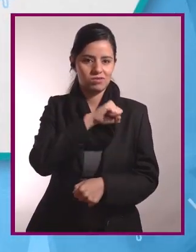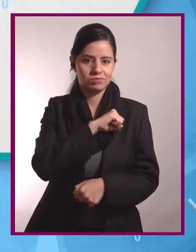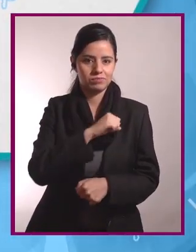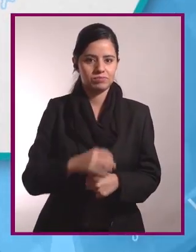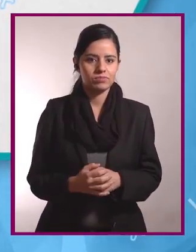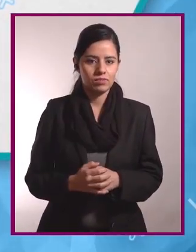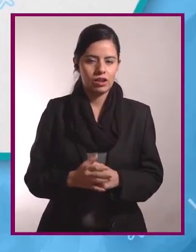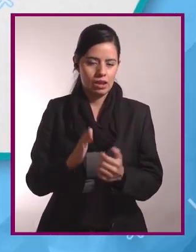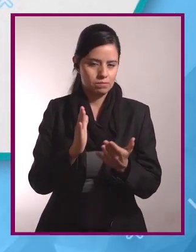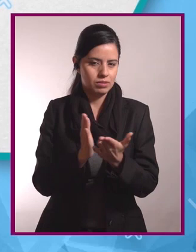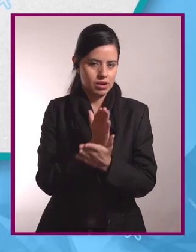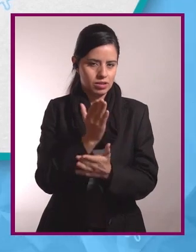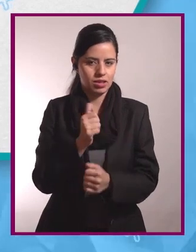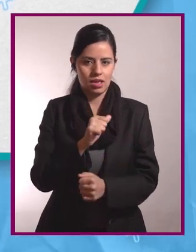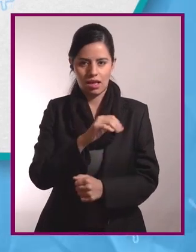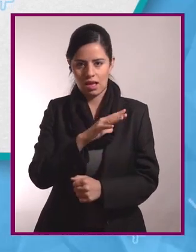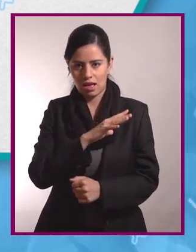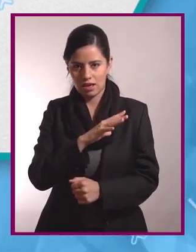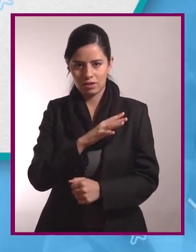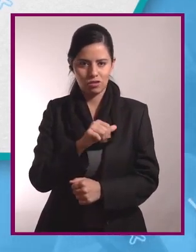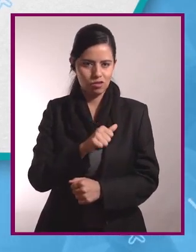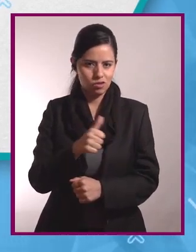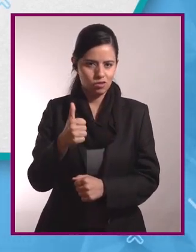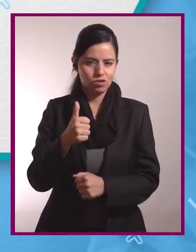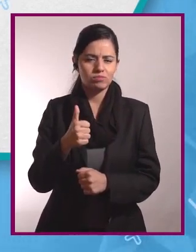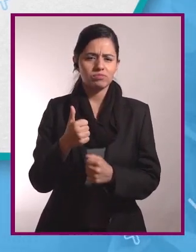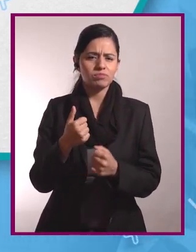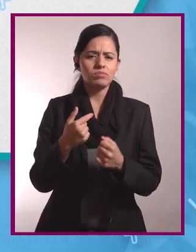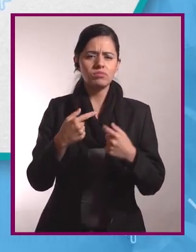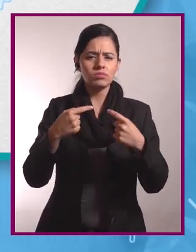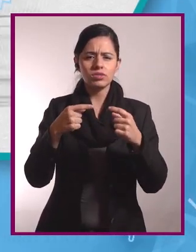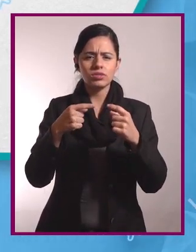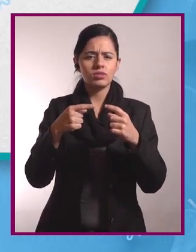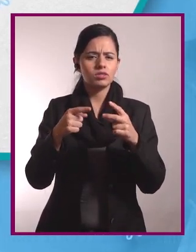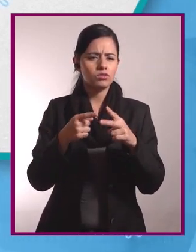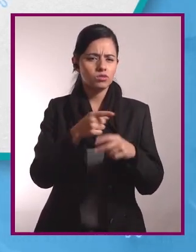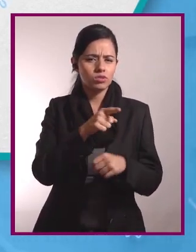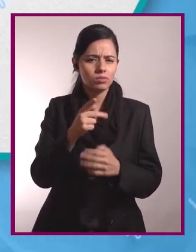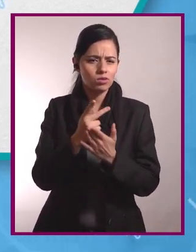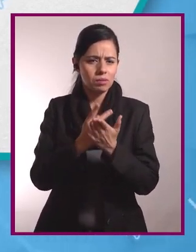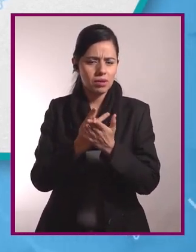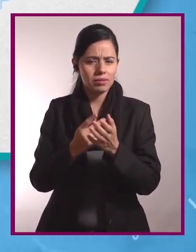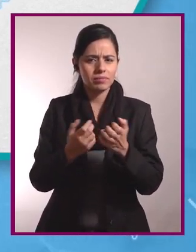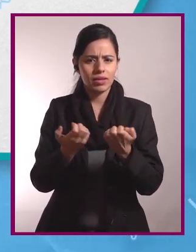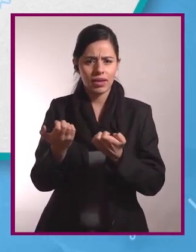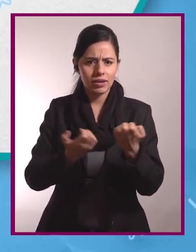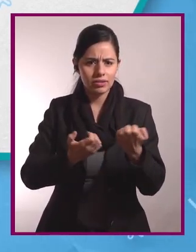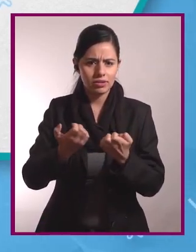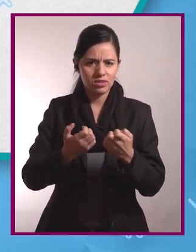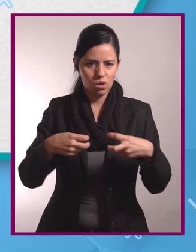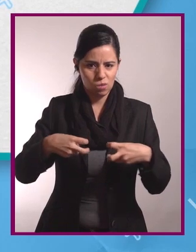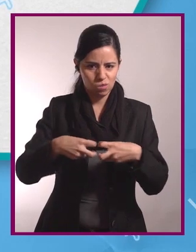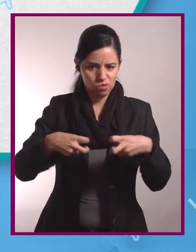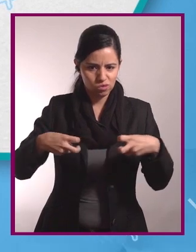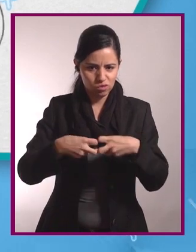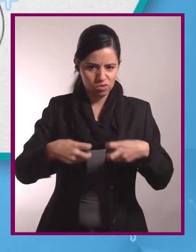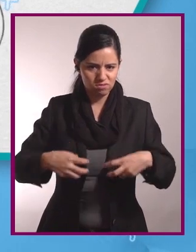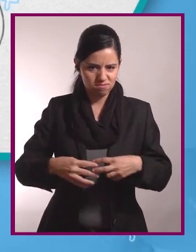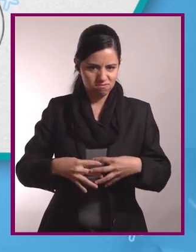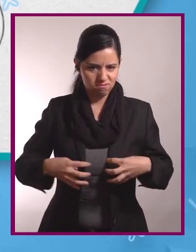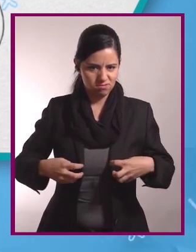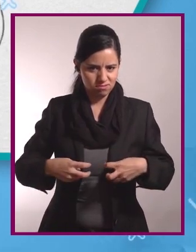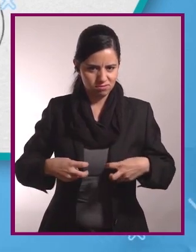Por otro lado, están las rutinas de resistencia muscular. Su objetivo es contribuir a fortalecer los músculos